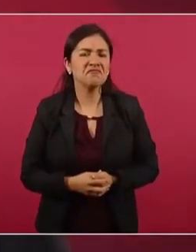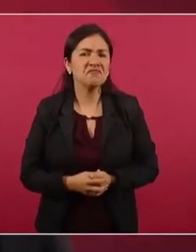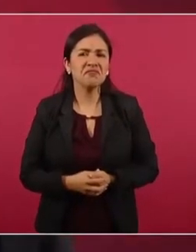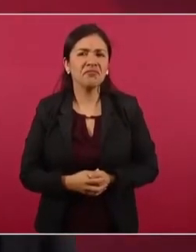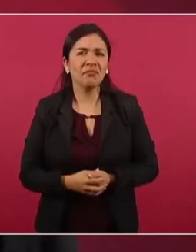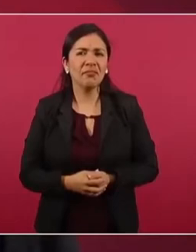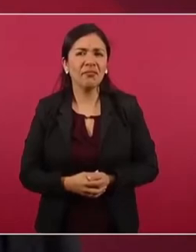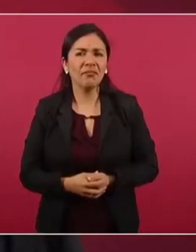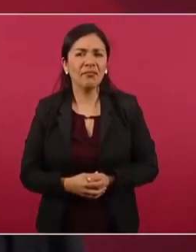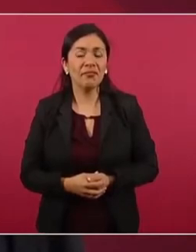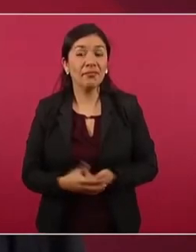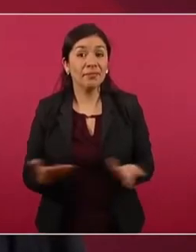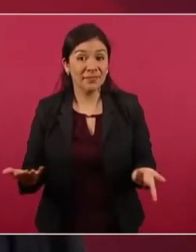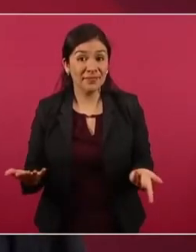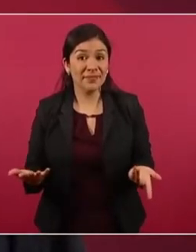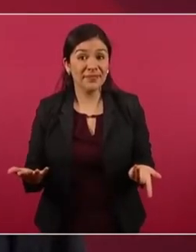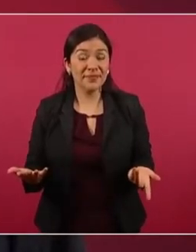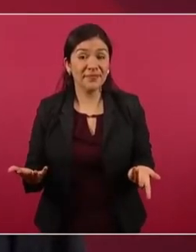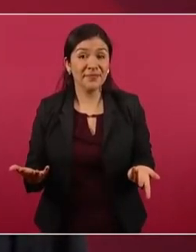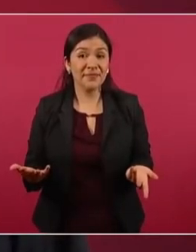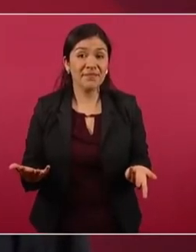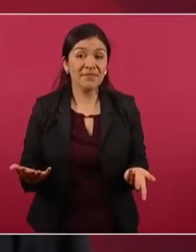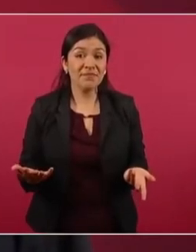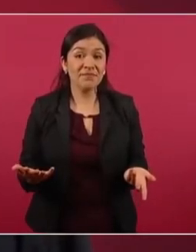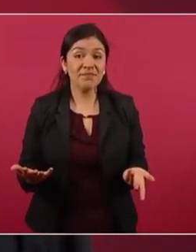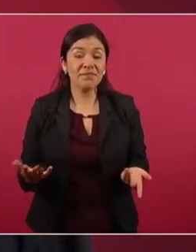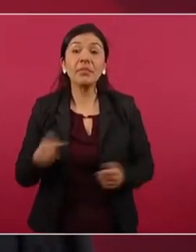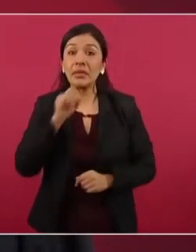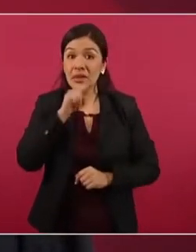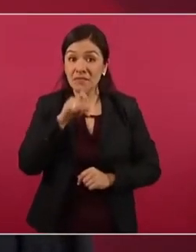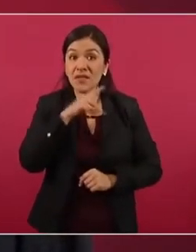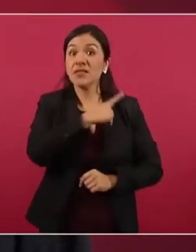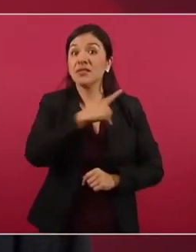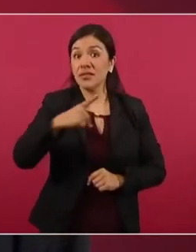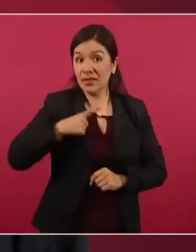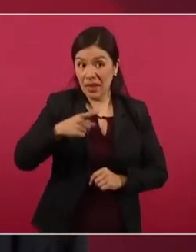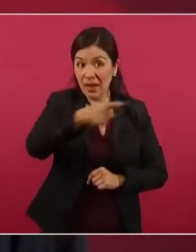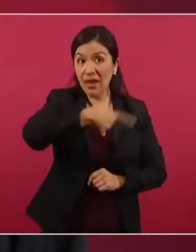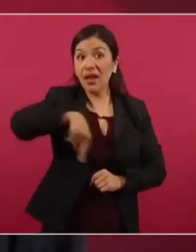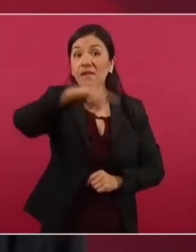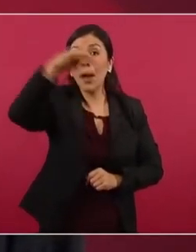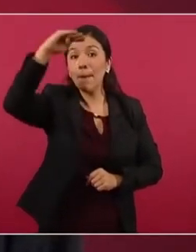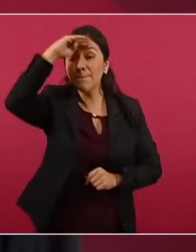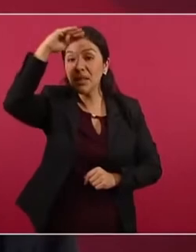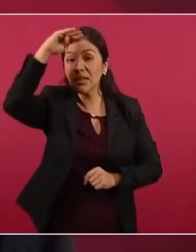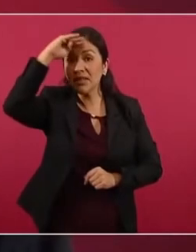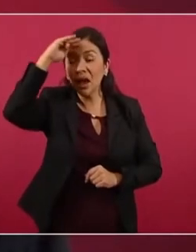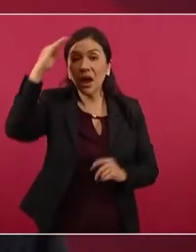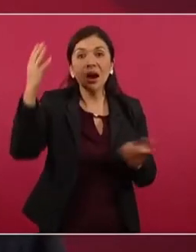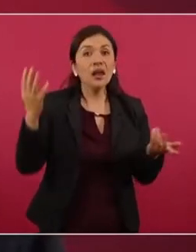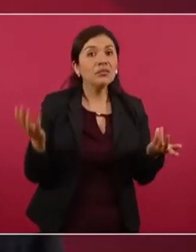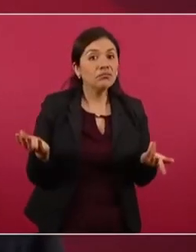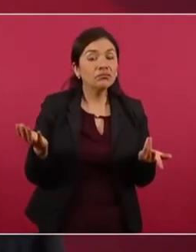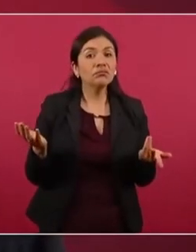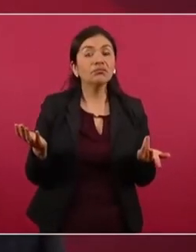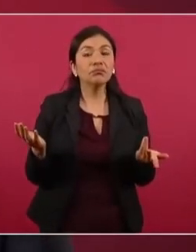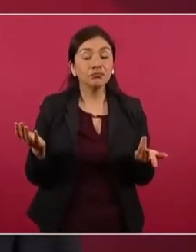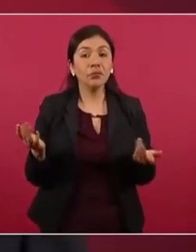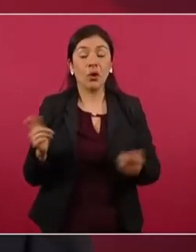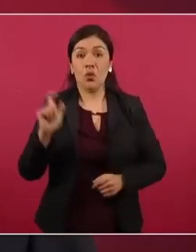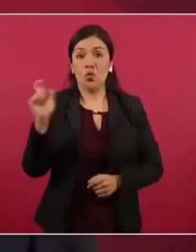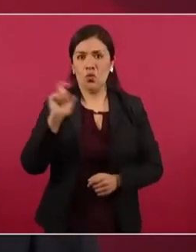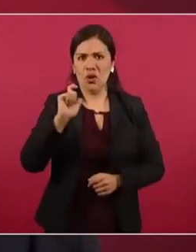Que también piensen que cuando se tiene